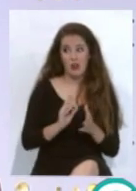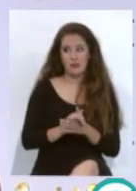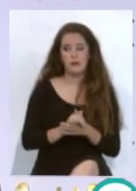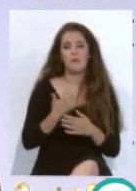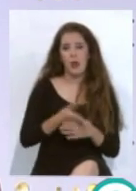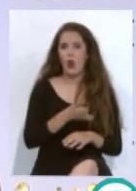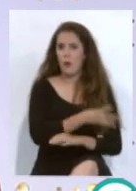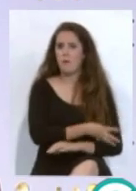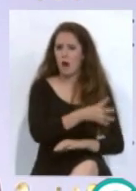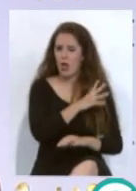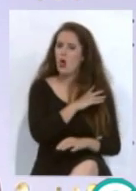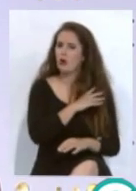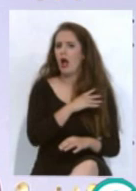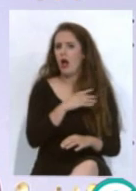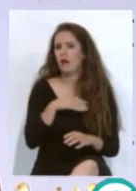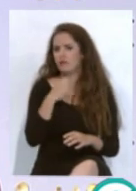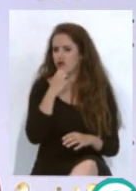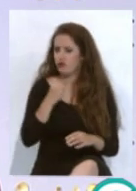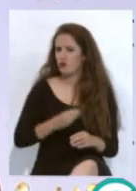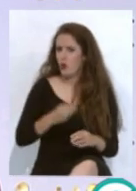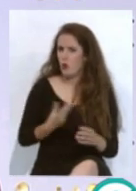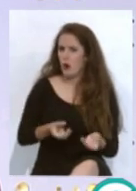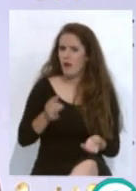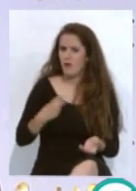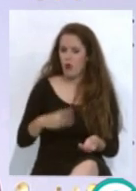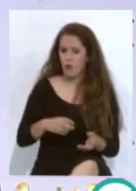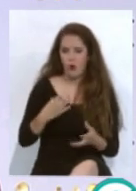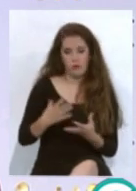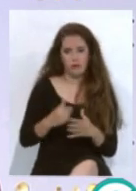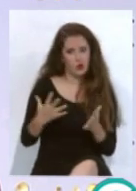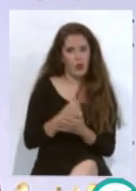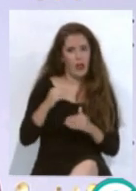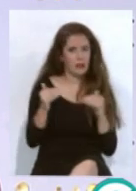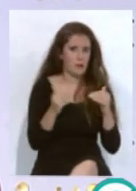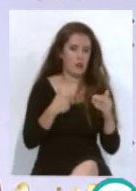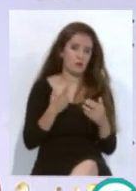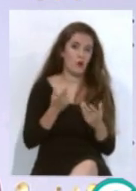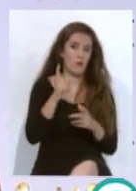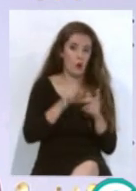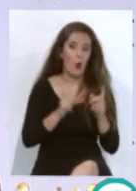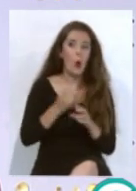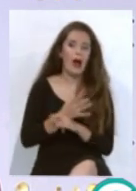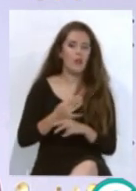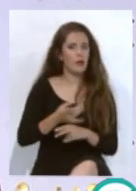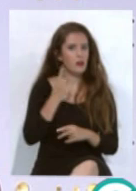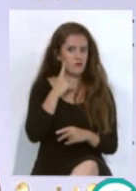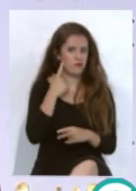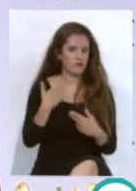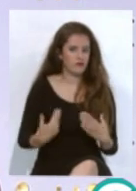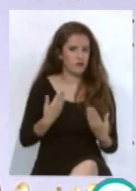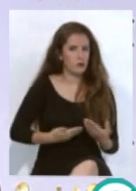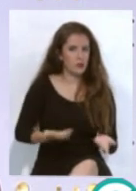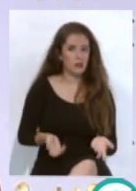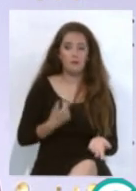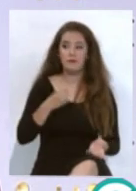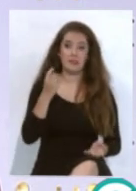bastante descaro, que ha hecho yo creo que un buen fútbol a lo largo de toda la temporada, con jugadores muy destacados, pues hizo la hombrada ayer mismo, ¿no? Y